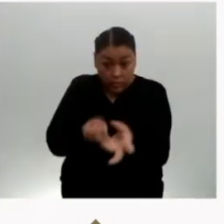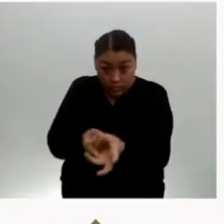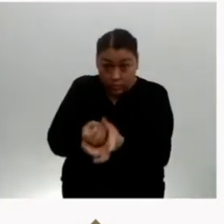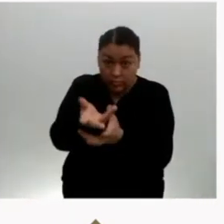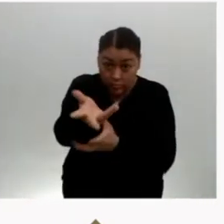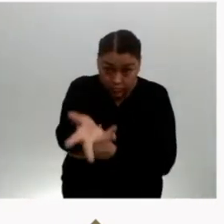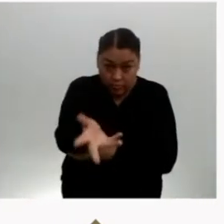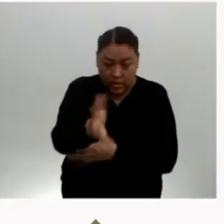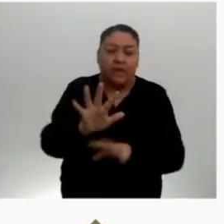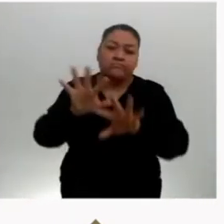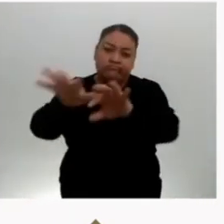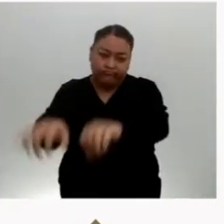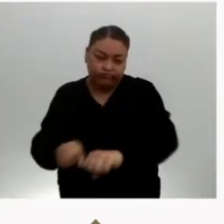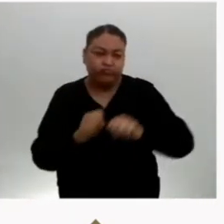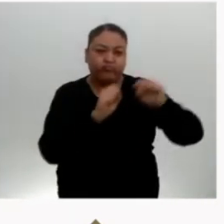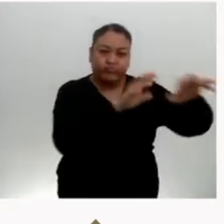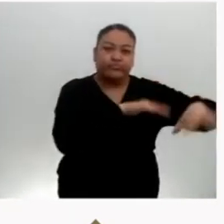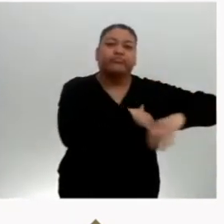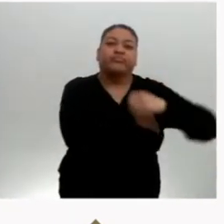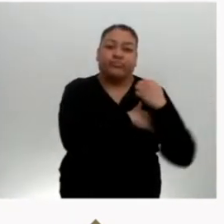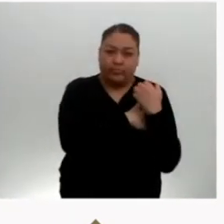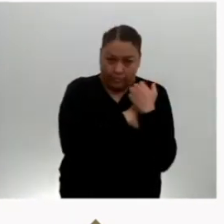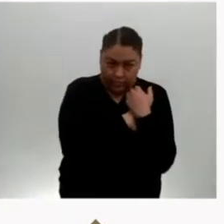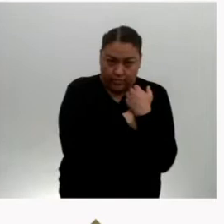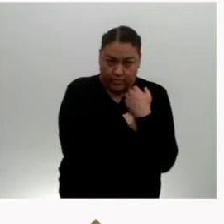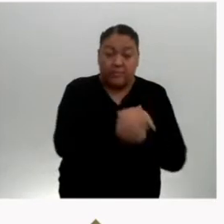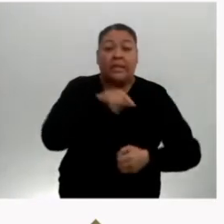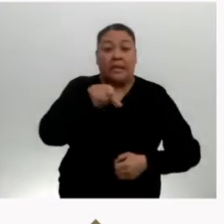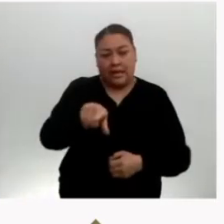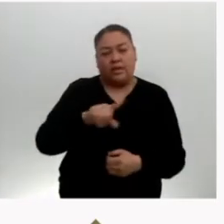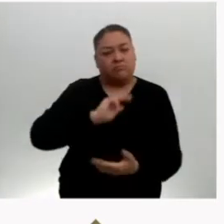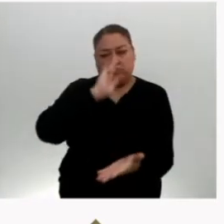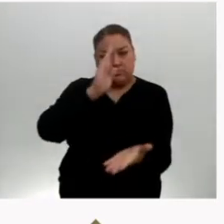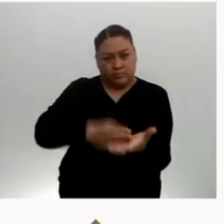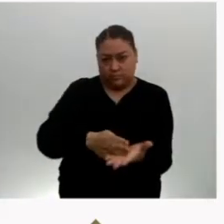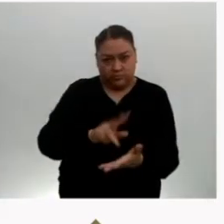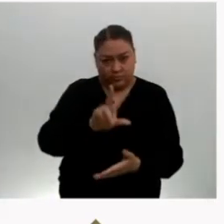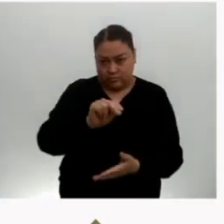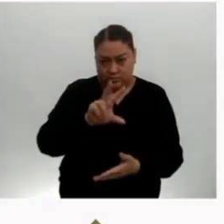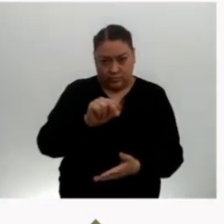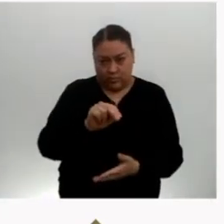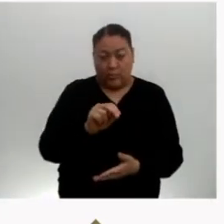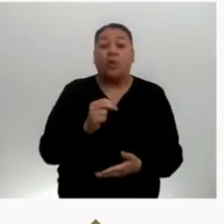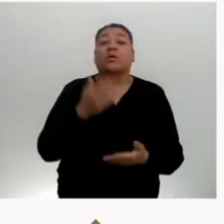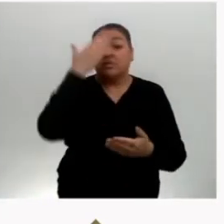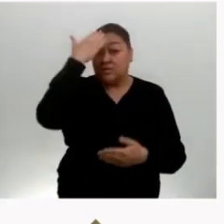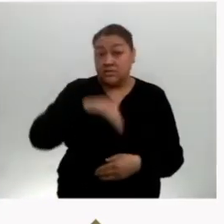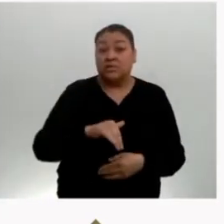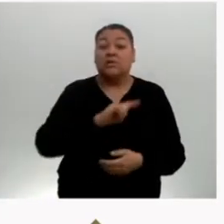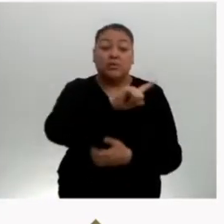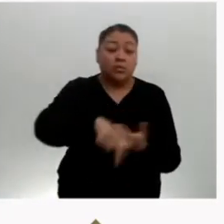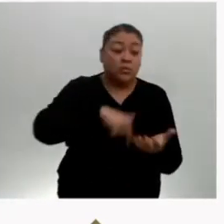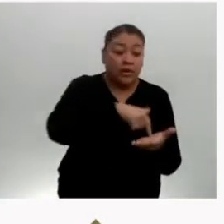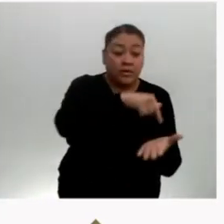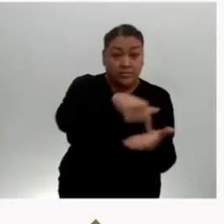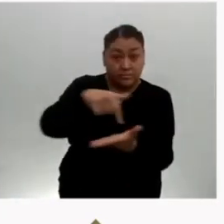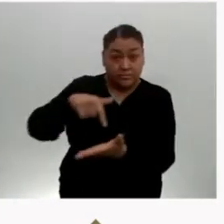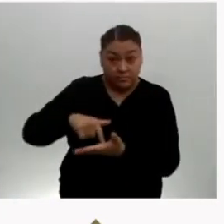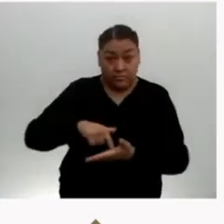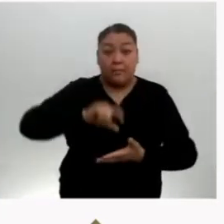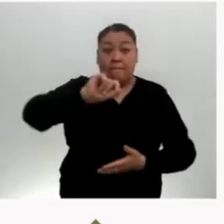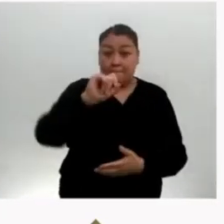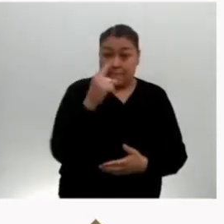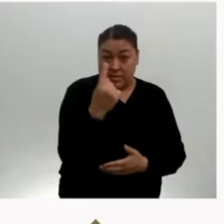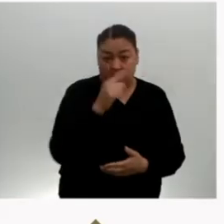9. La unidad quien cumpla con el programa será remitida al depósito vehicular sin multas y sólo aplicará en 21